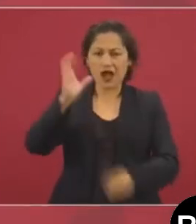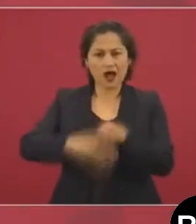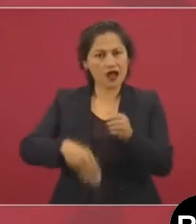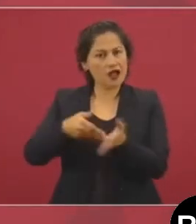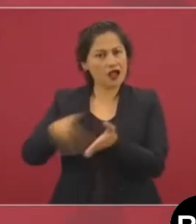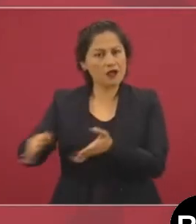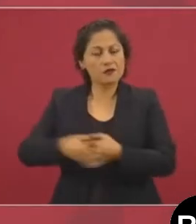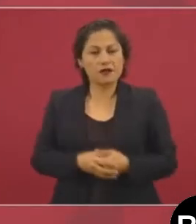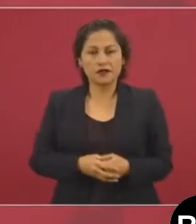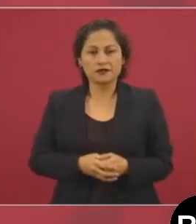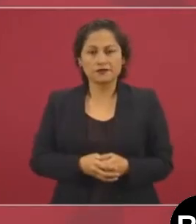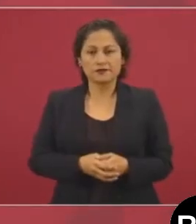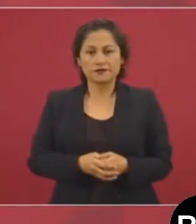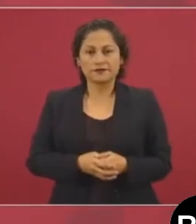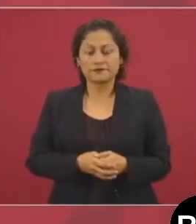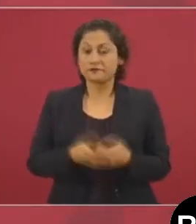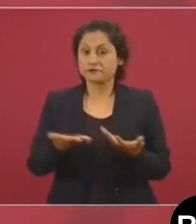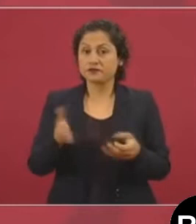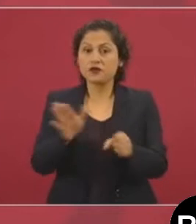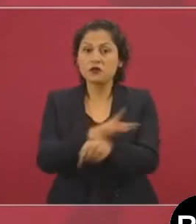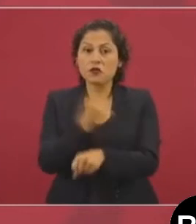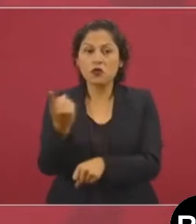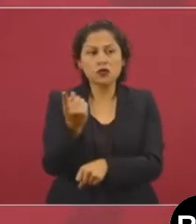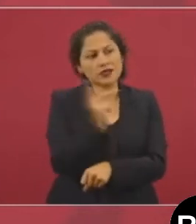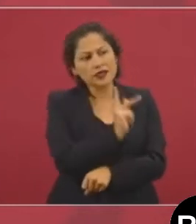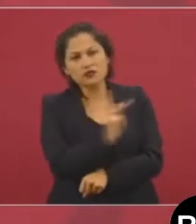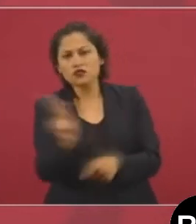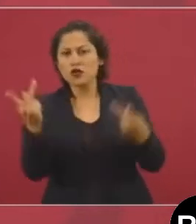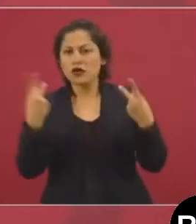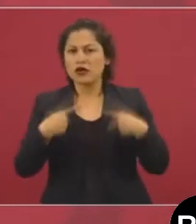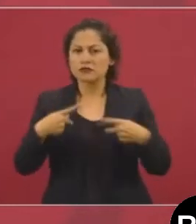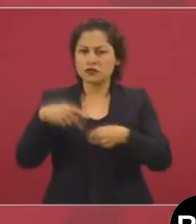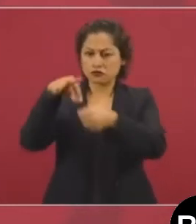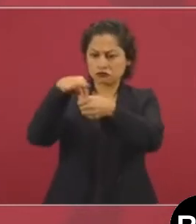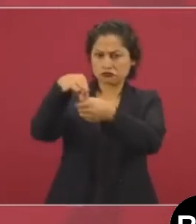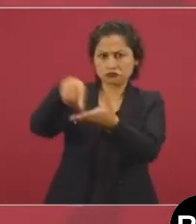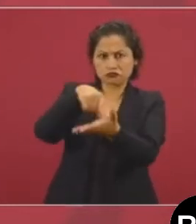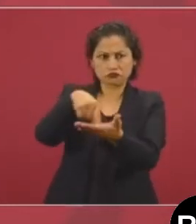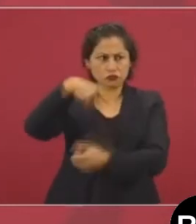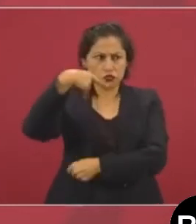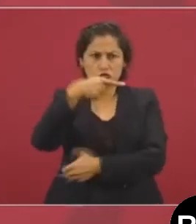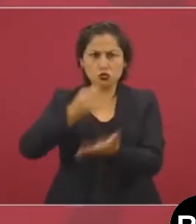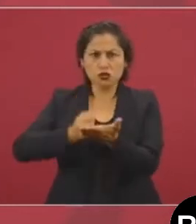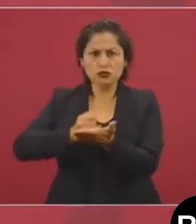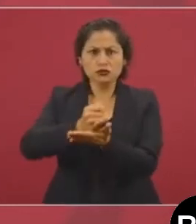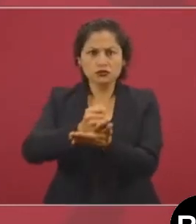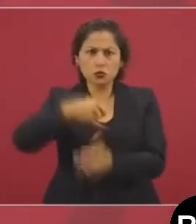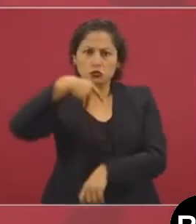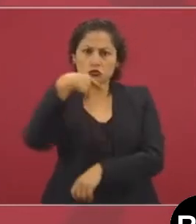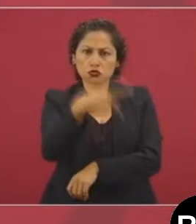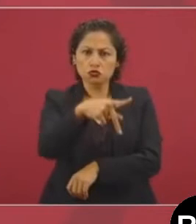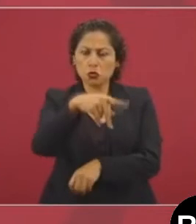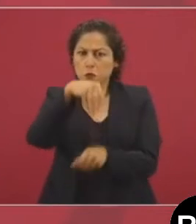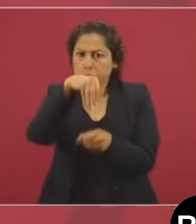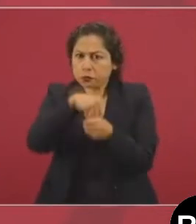valer el voto libre, secreto, que no haya